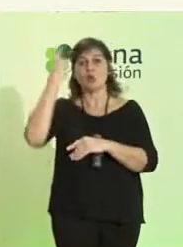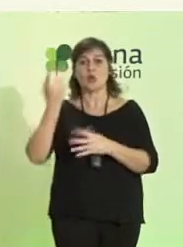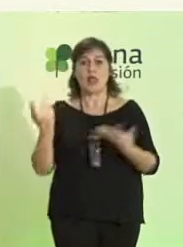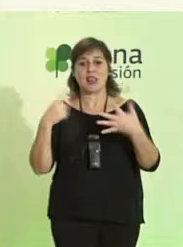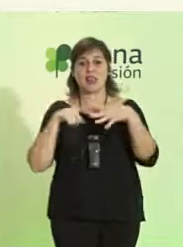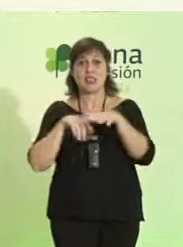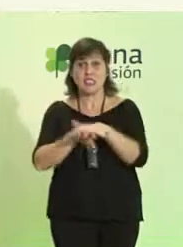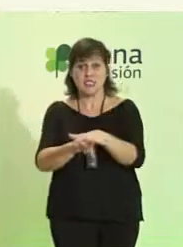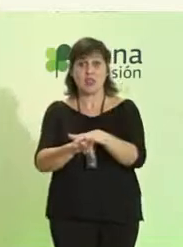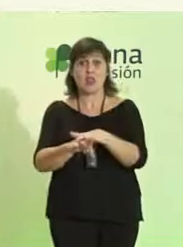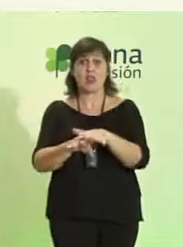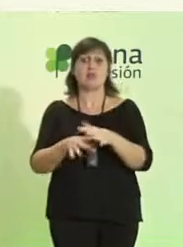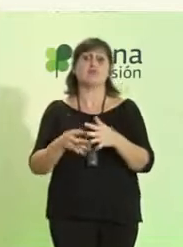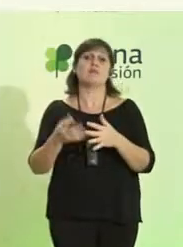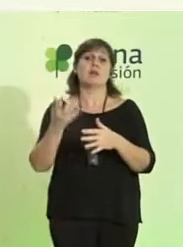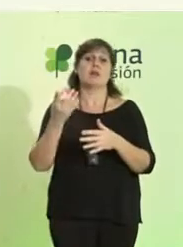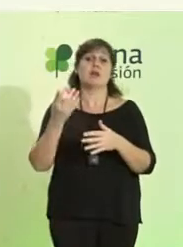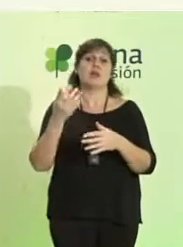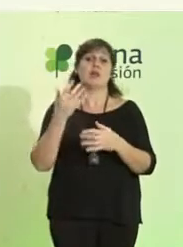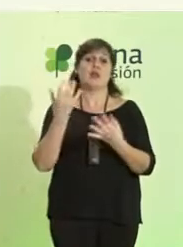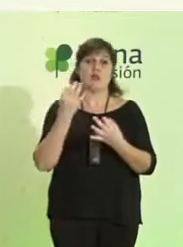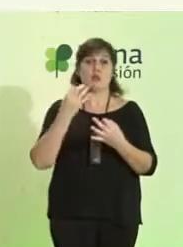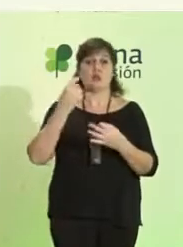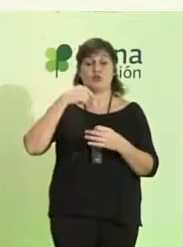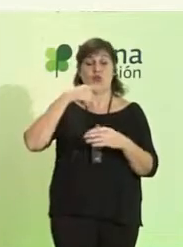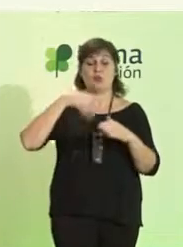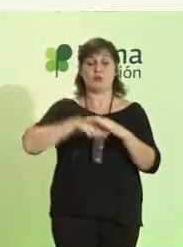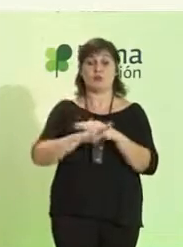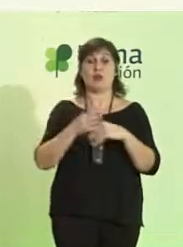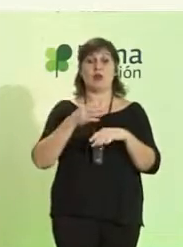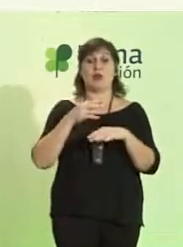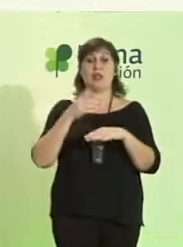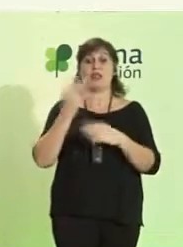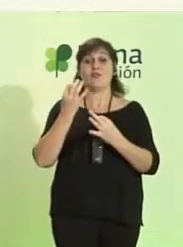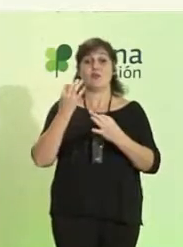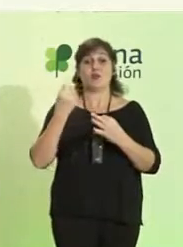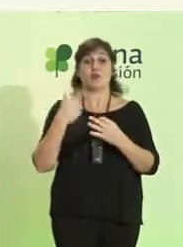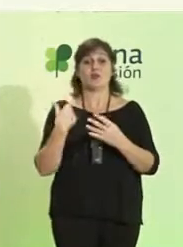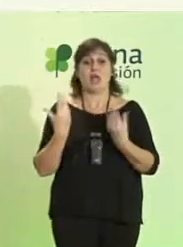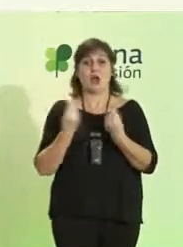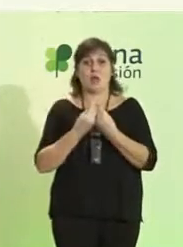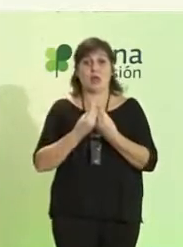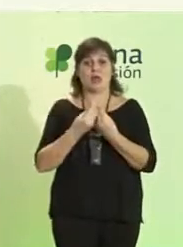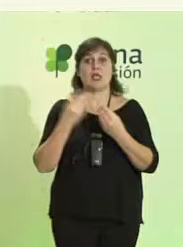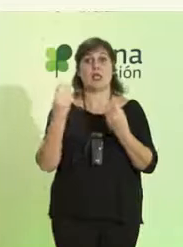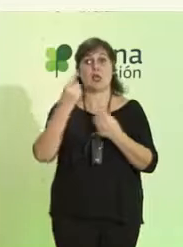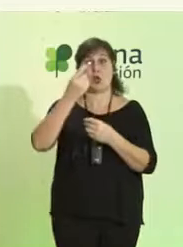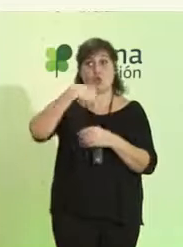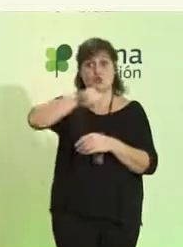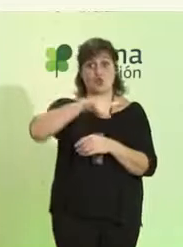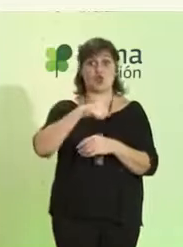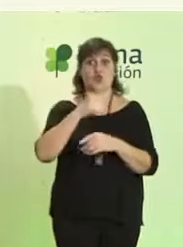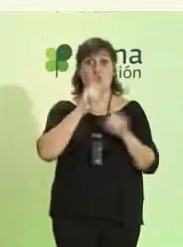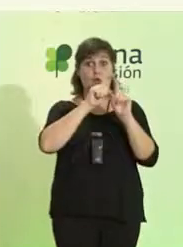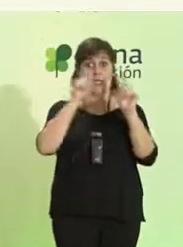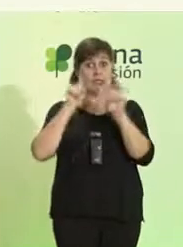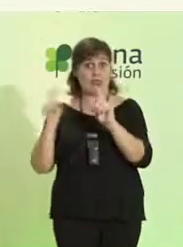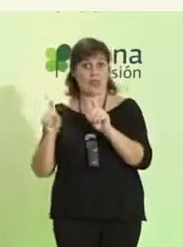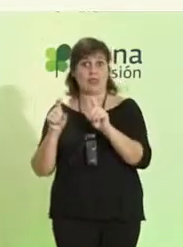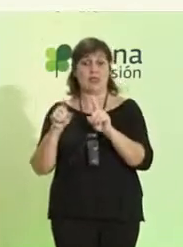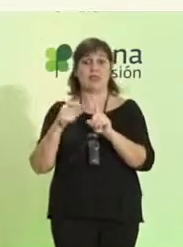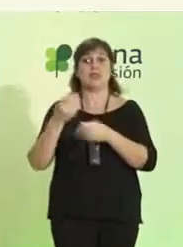inclusión e igualdad, debemos ir de la mano en la misma dirección y contar con vuestra aportación, colaboración y voluntariedad.